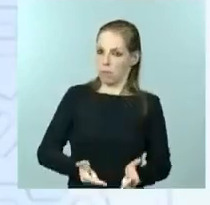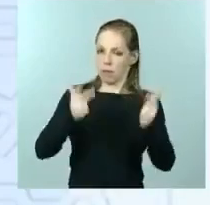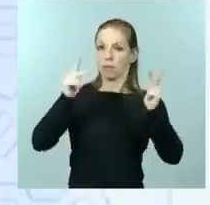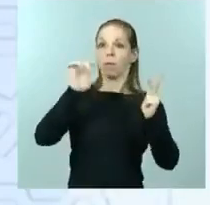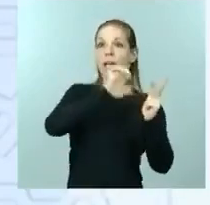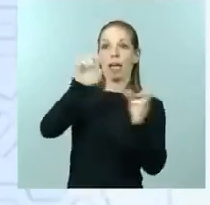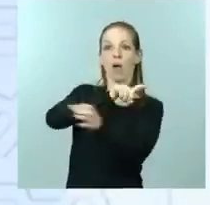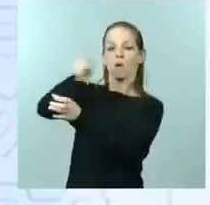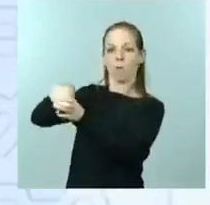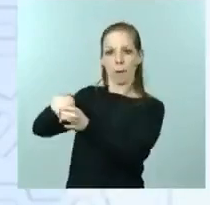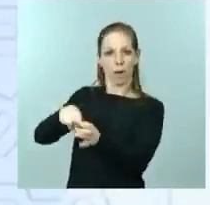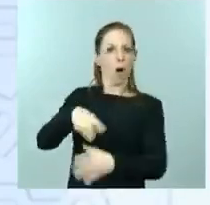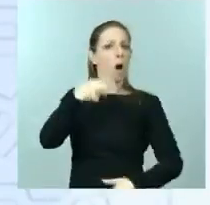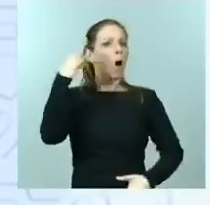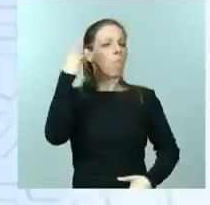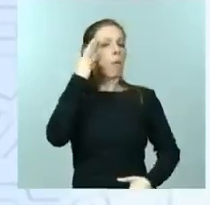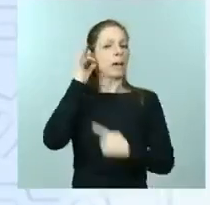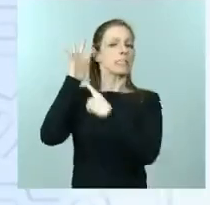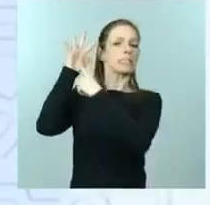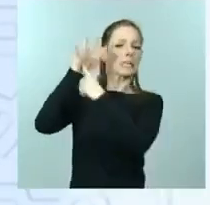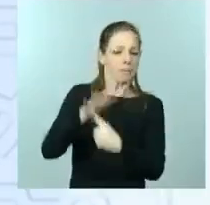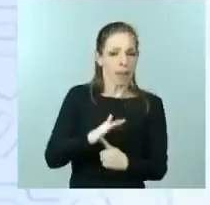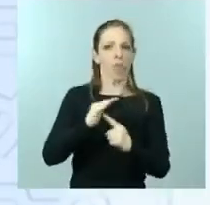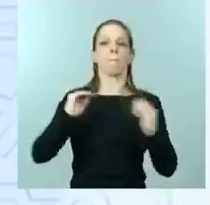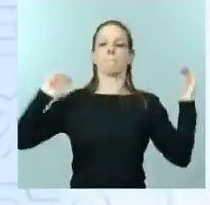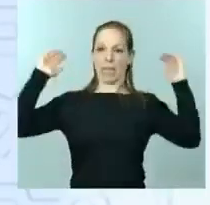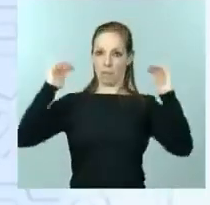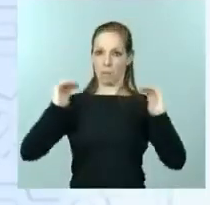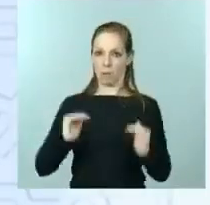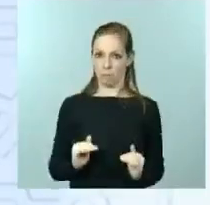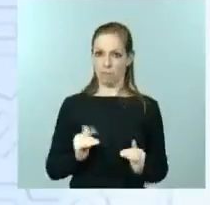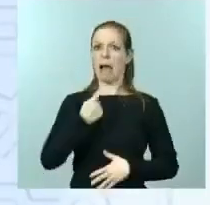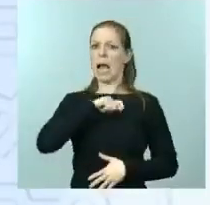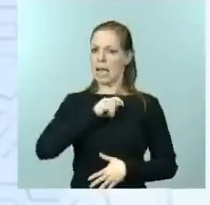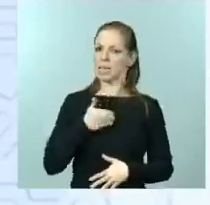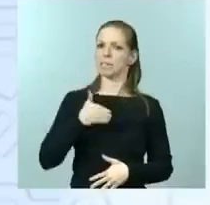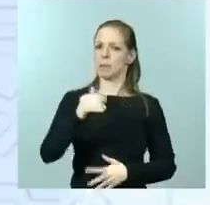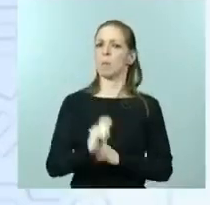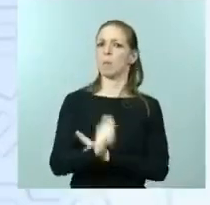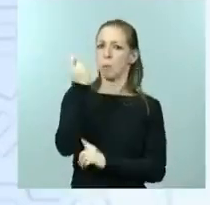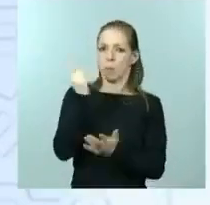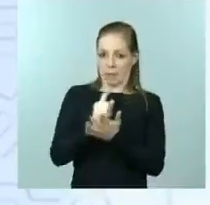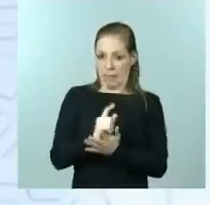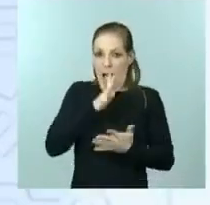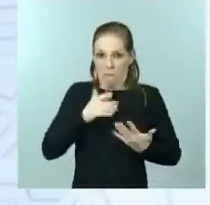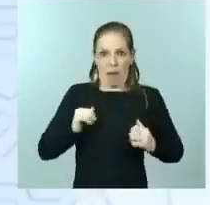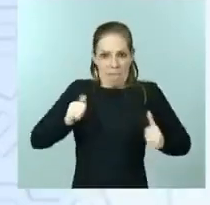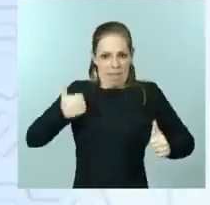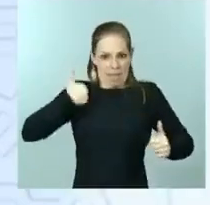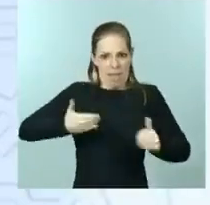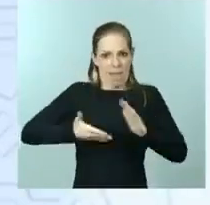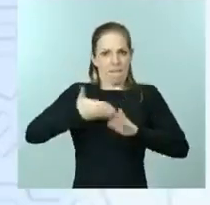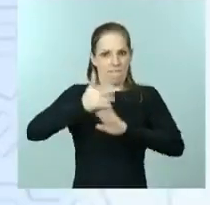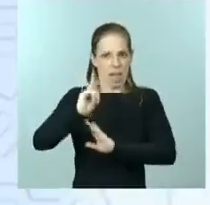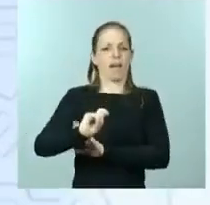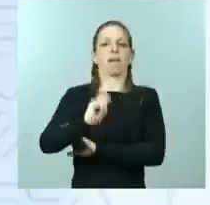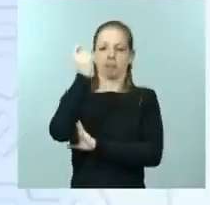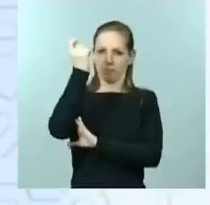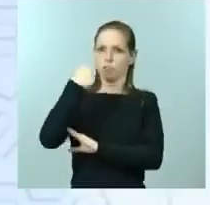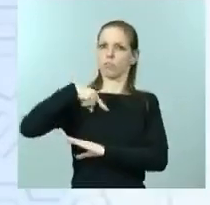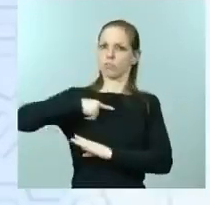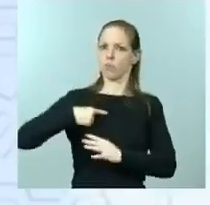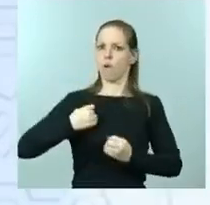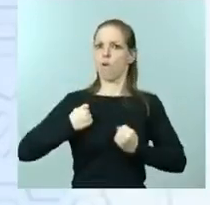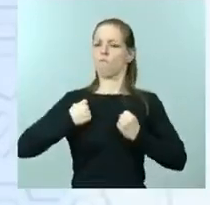discriminación. España puede volver a conseguirlo. Ya lo está empezando a conseguir, de hecho. Tenemos la fuerza, tenemos el talento para